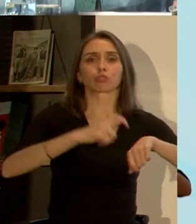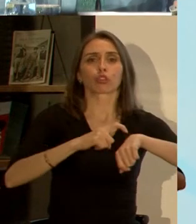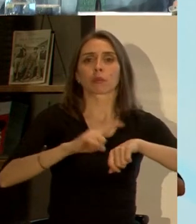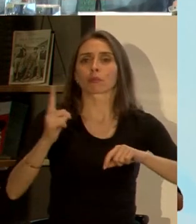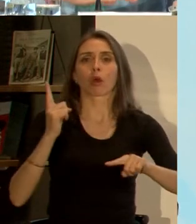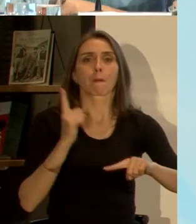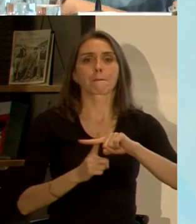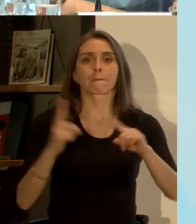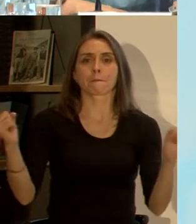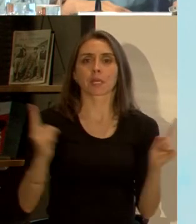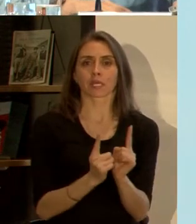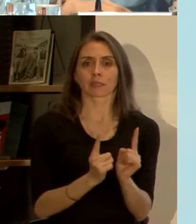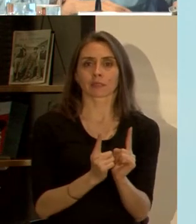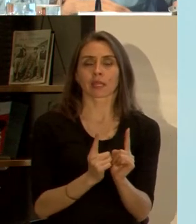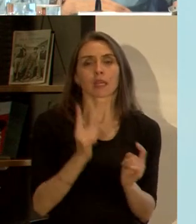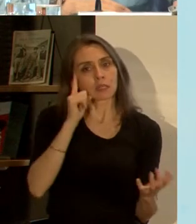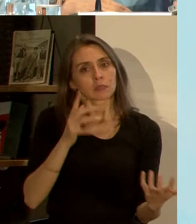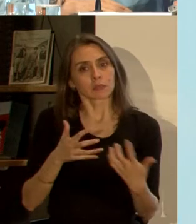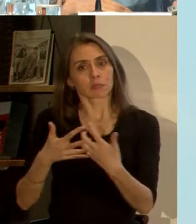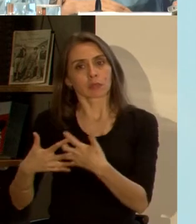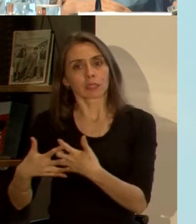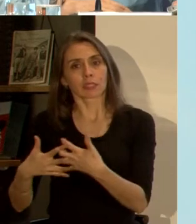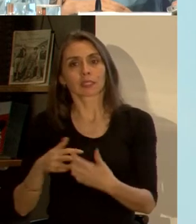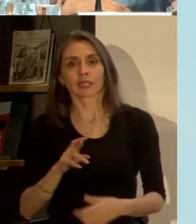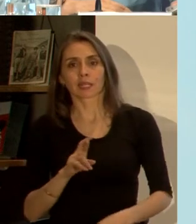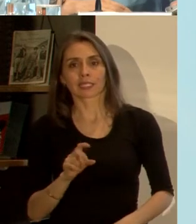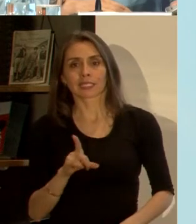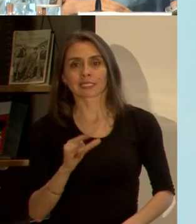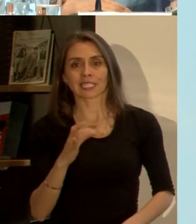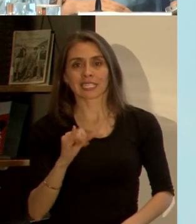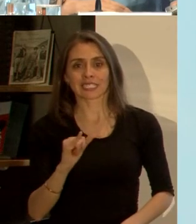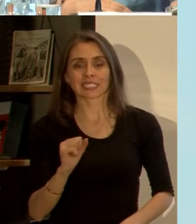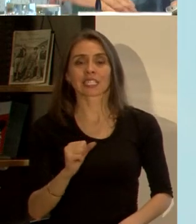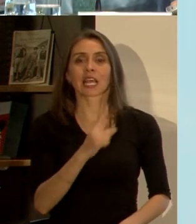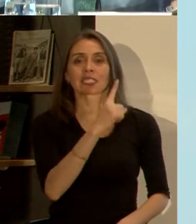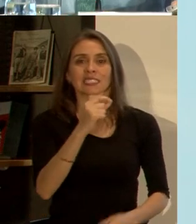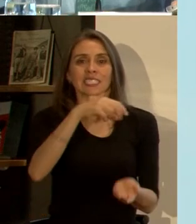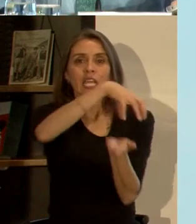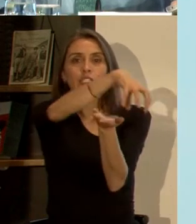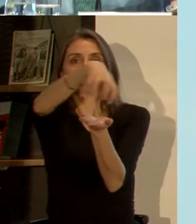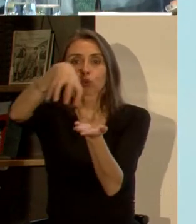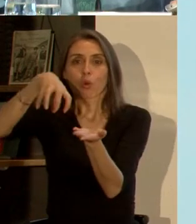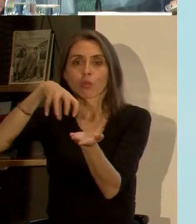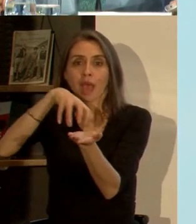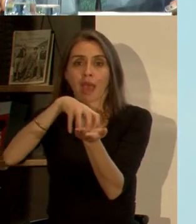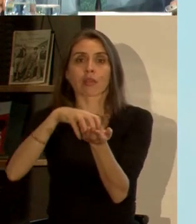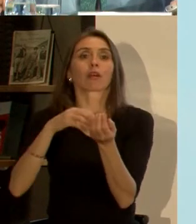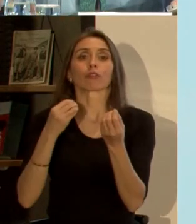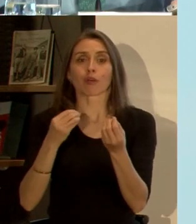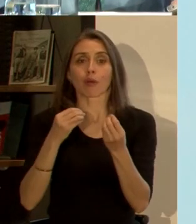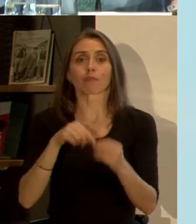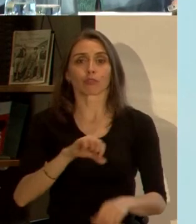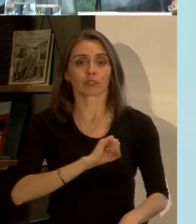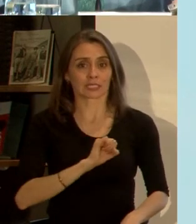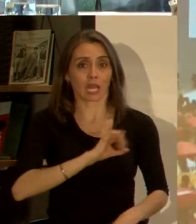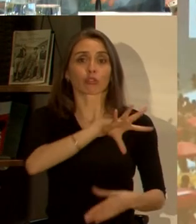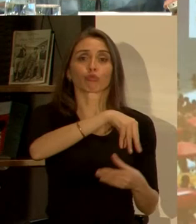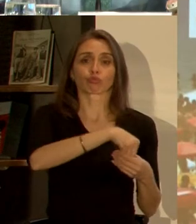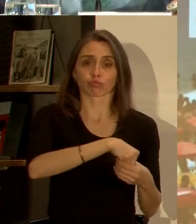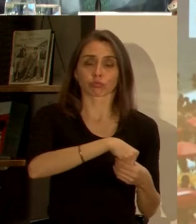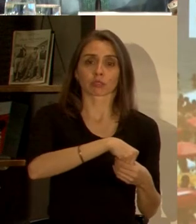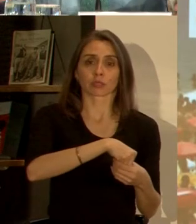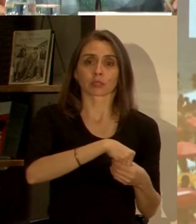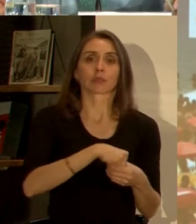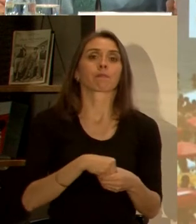alineados con la definición de resiliencia, resiliencia de 100 ciudades resilientes, que está presente en Santiago y